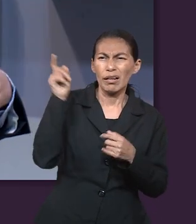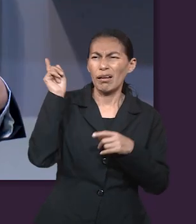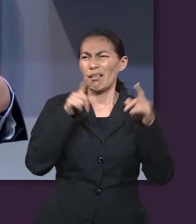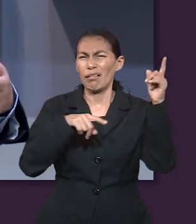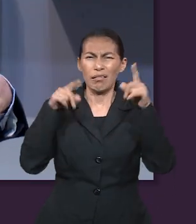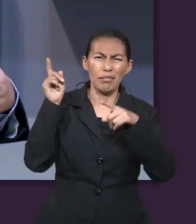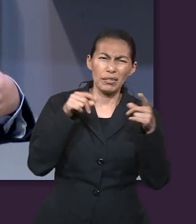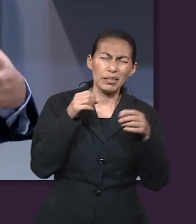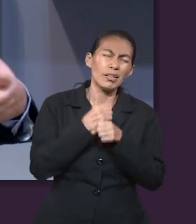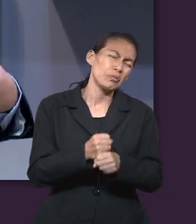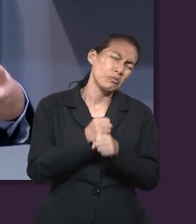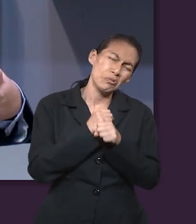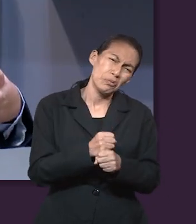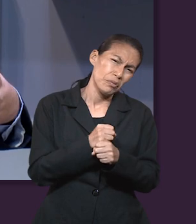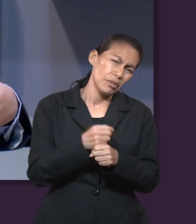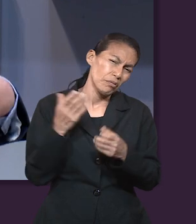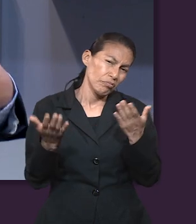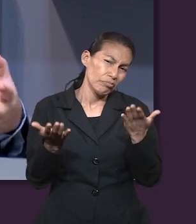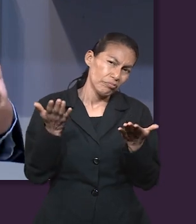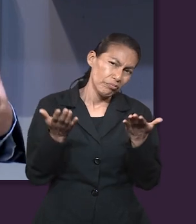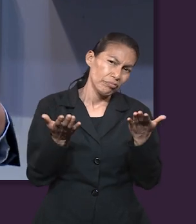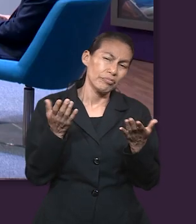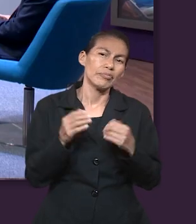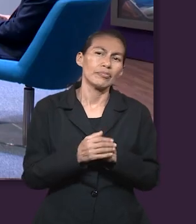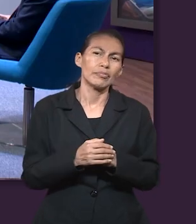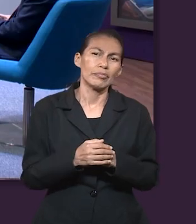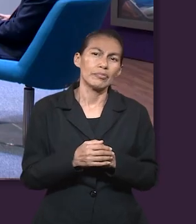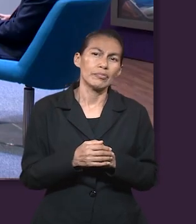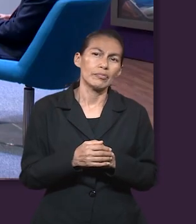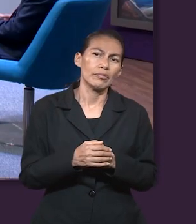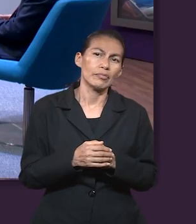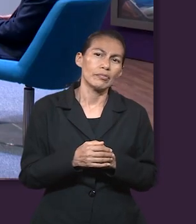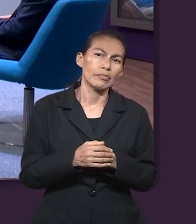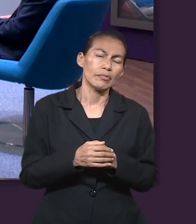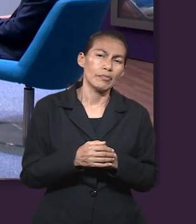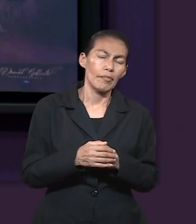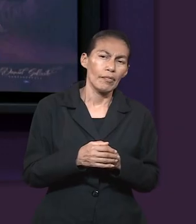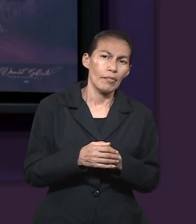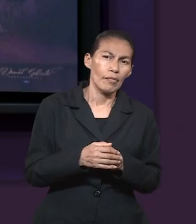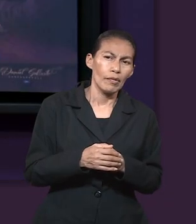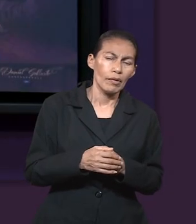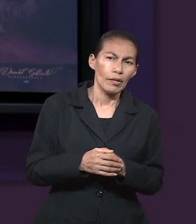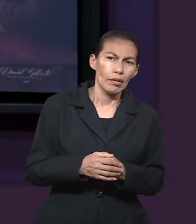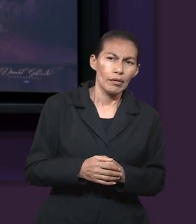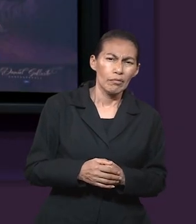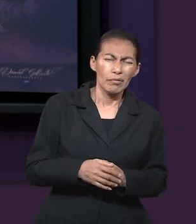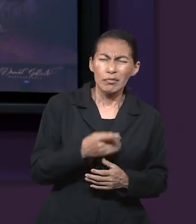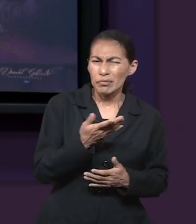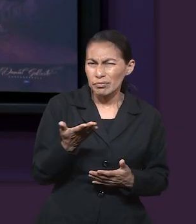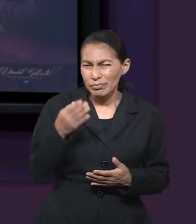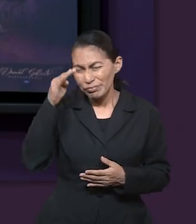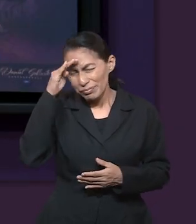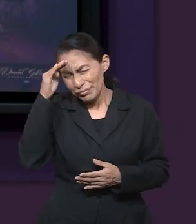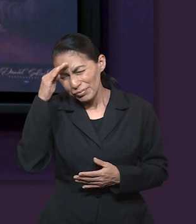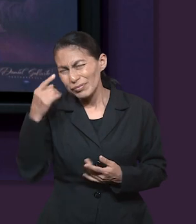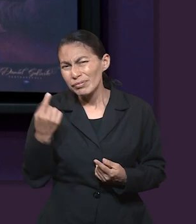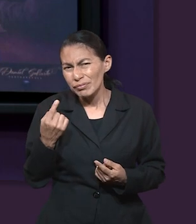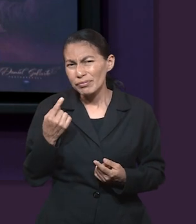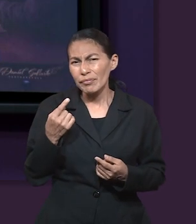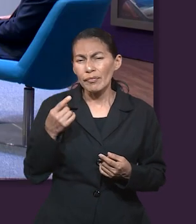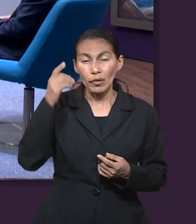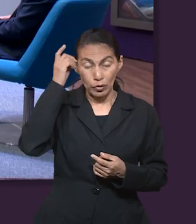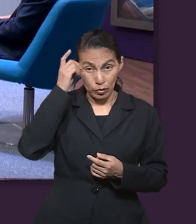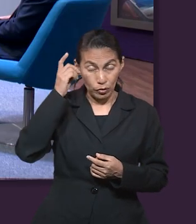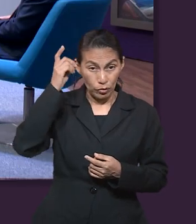para señalar la tormenta de la vida, o el sufrimiento de la vida. Pero tenemos esa garantía, no que les hace, que les hace pensar este